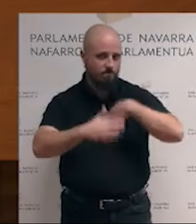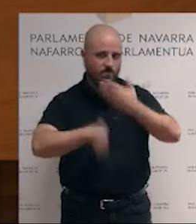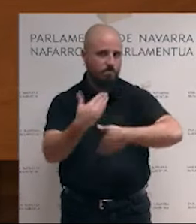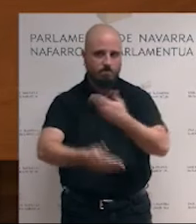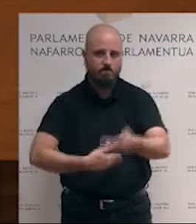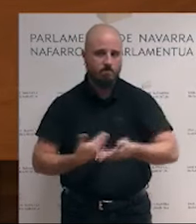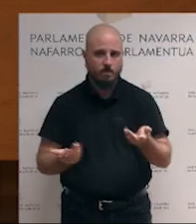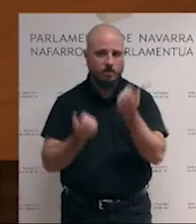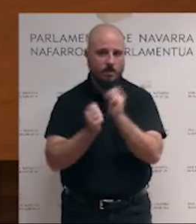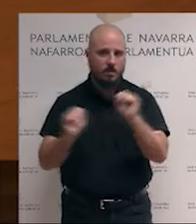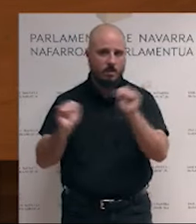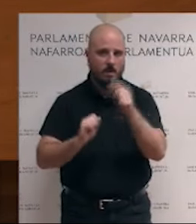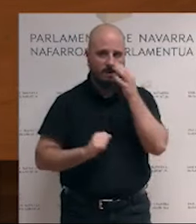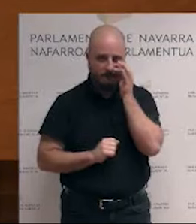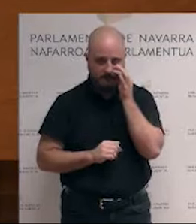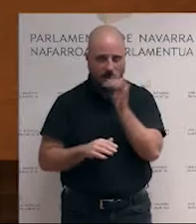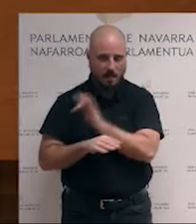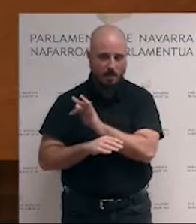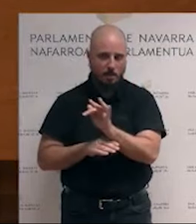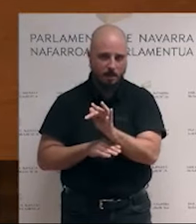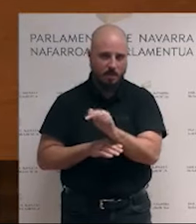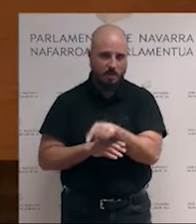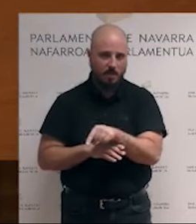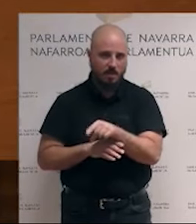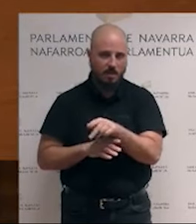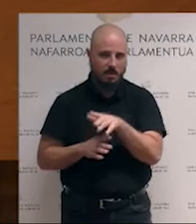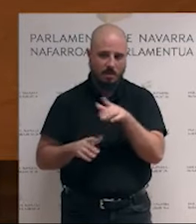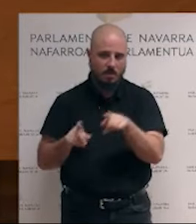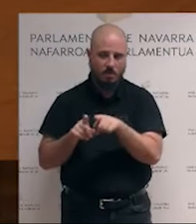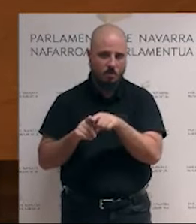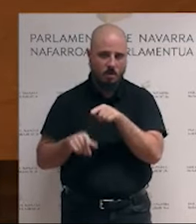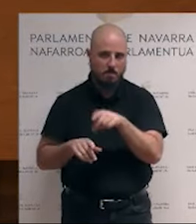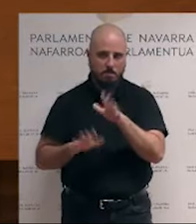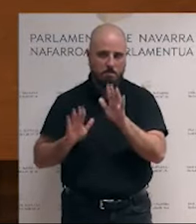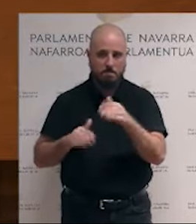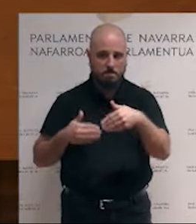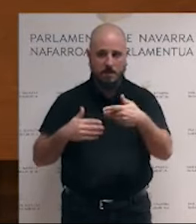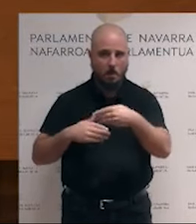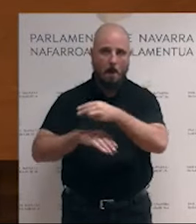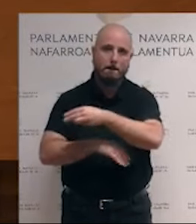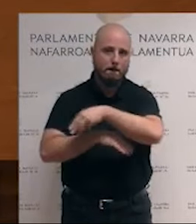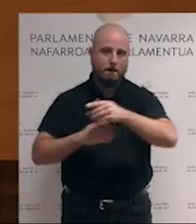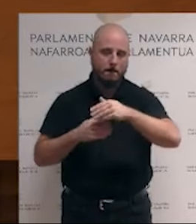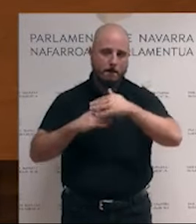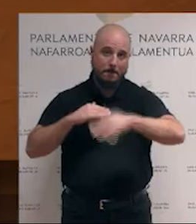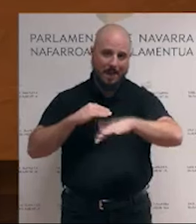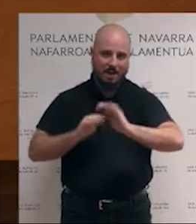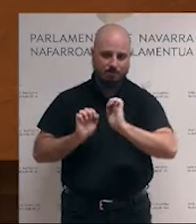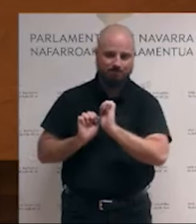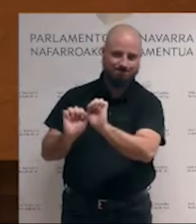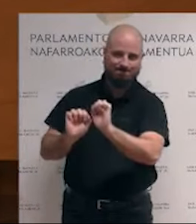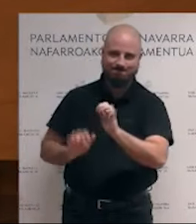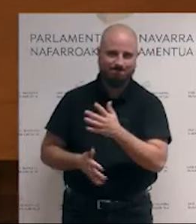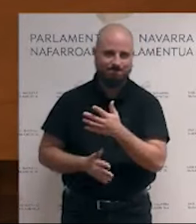convirtiendo en un gran cementerio no se pueden poner diques al mar. Garantizar el